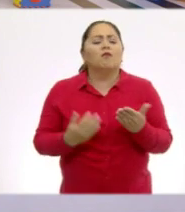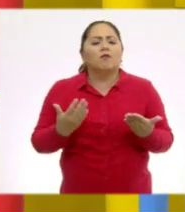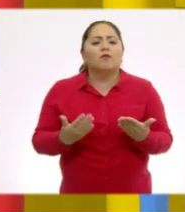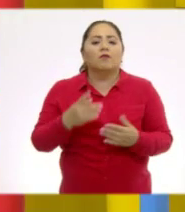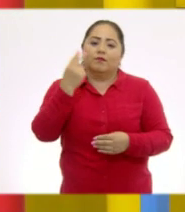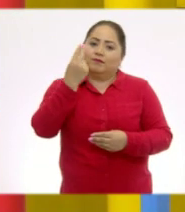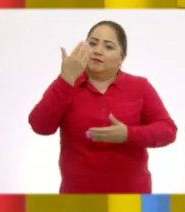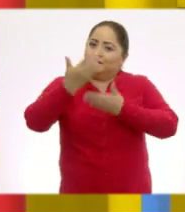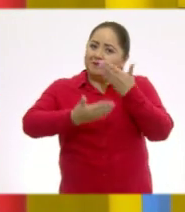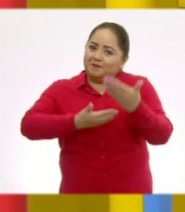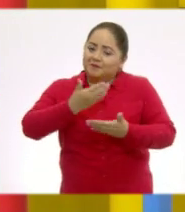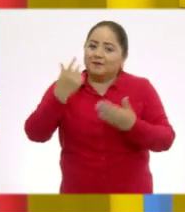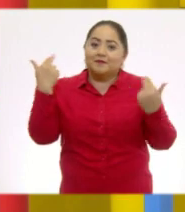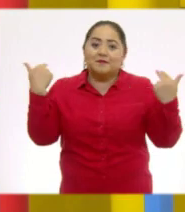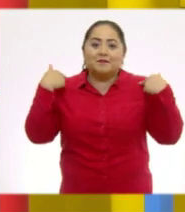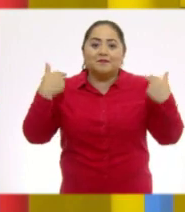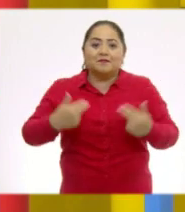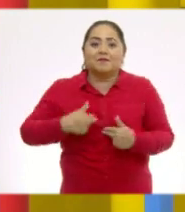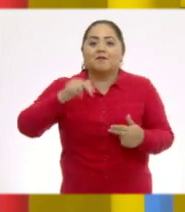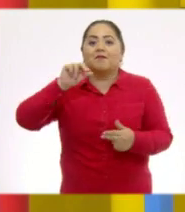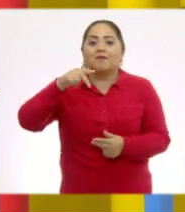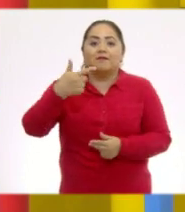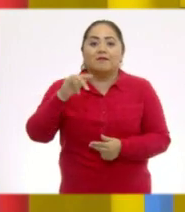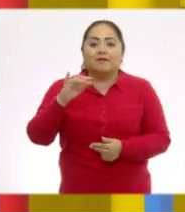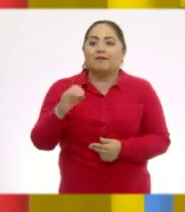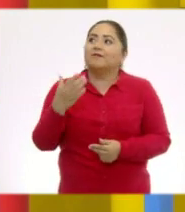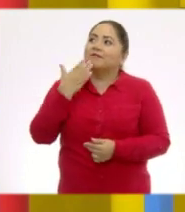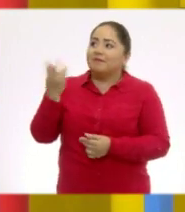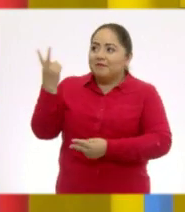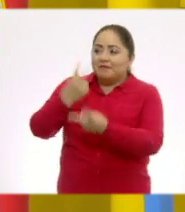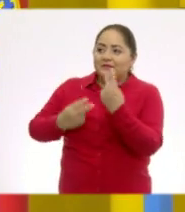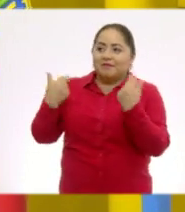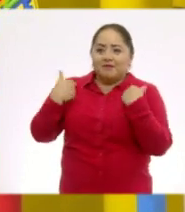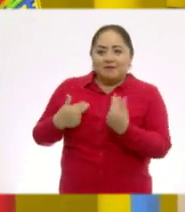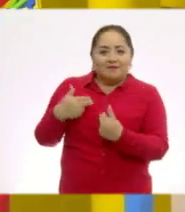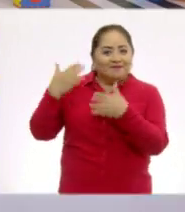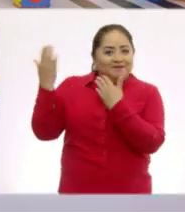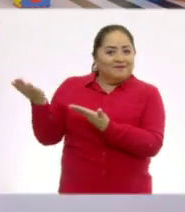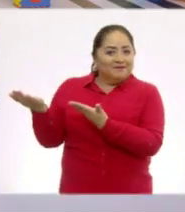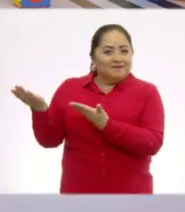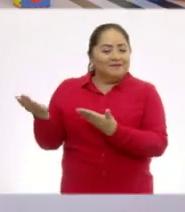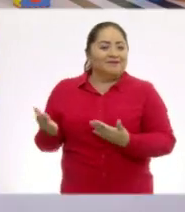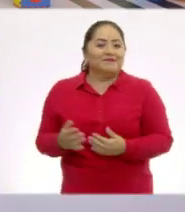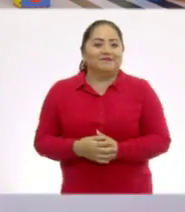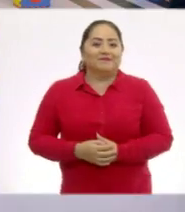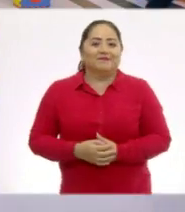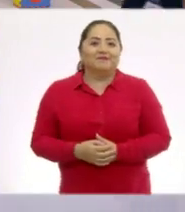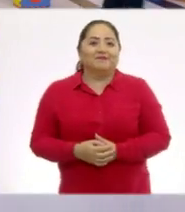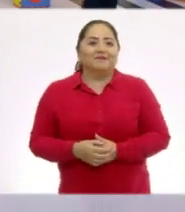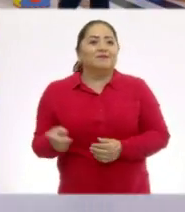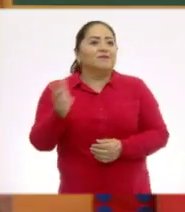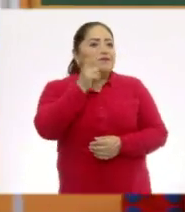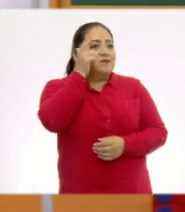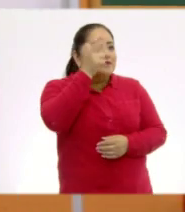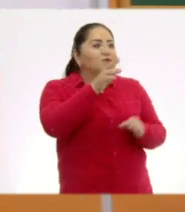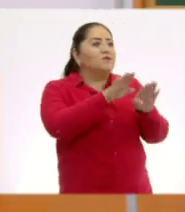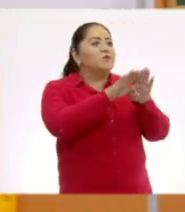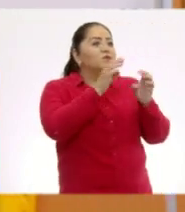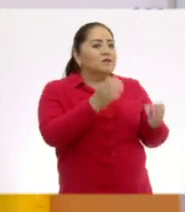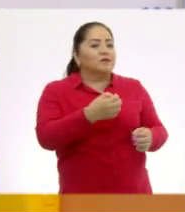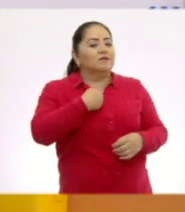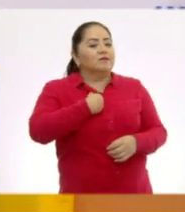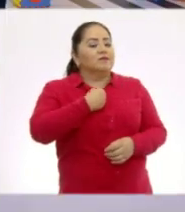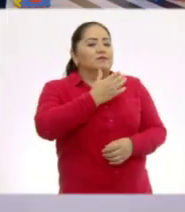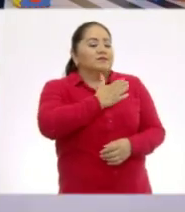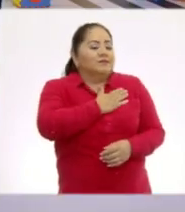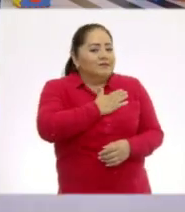es presentar a la maestra Angie. Vamos a darle la bienvenida. ¡Maestra Angie! ¡Hola! ¿Cómo estás? Hola, ¿cómo estás? Te saludo.